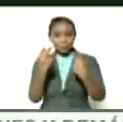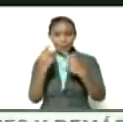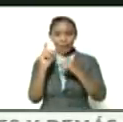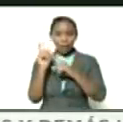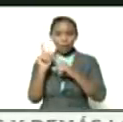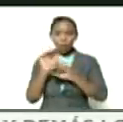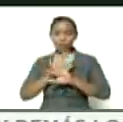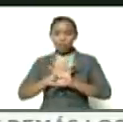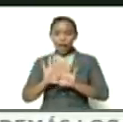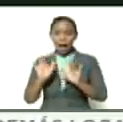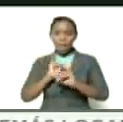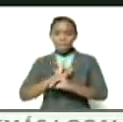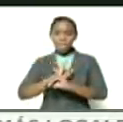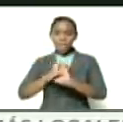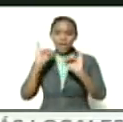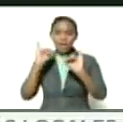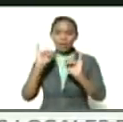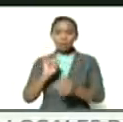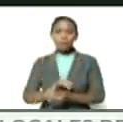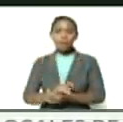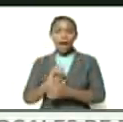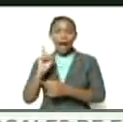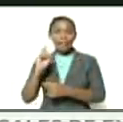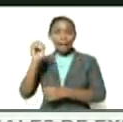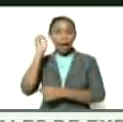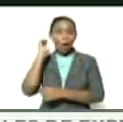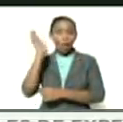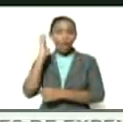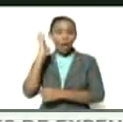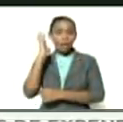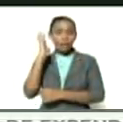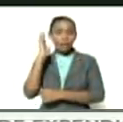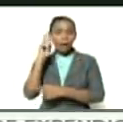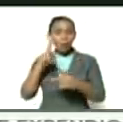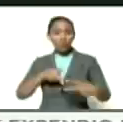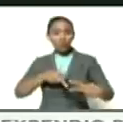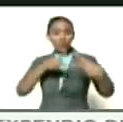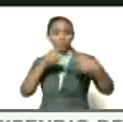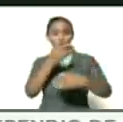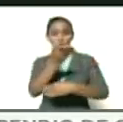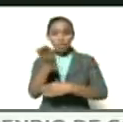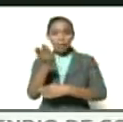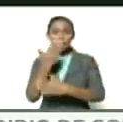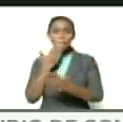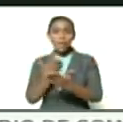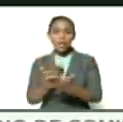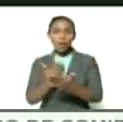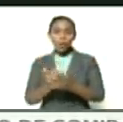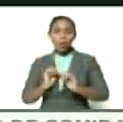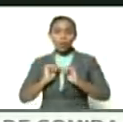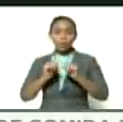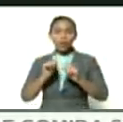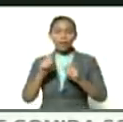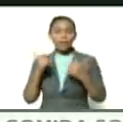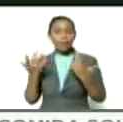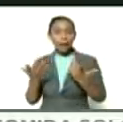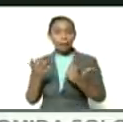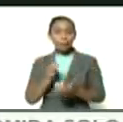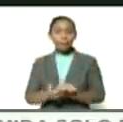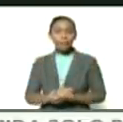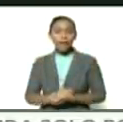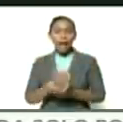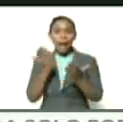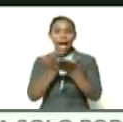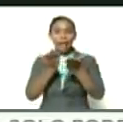esto ya redondeo termino esta conferencia que ustedes me pidieron inaugural de la